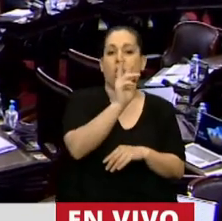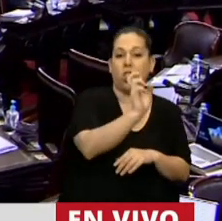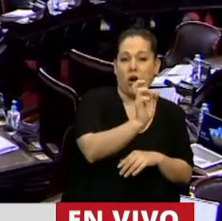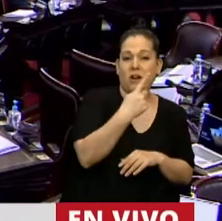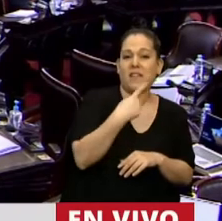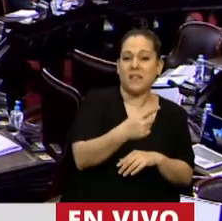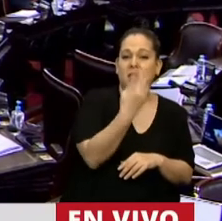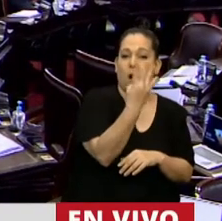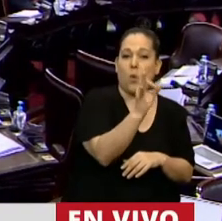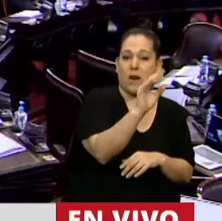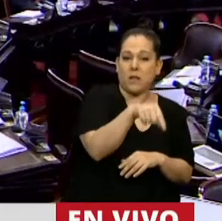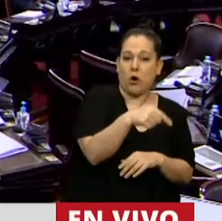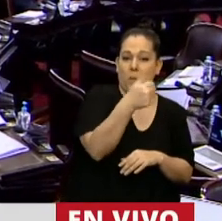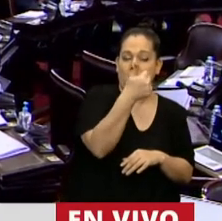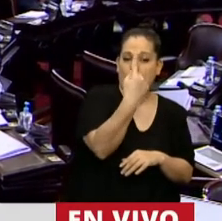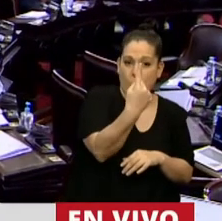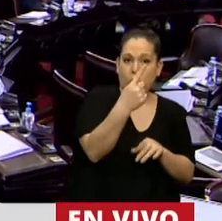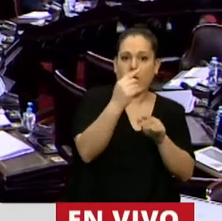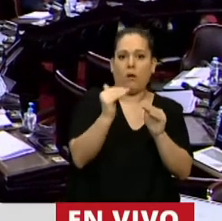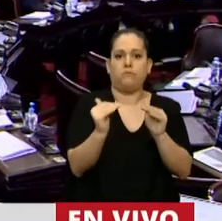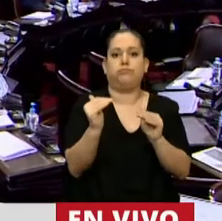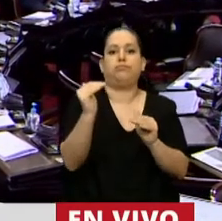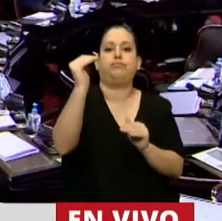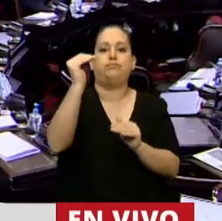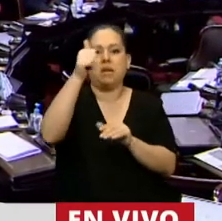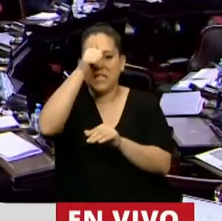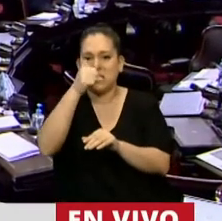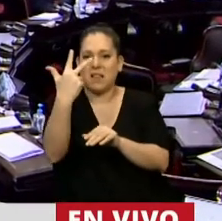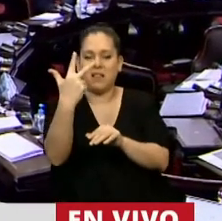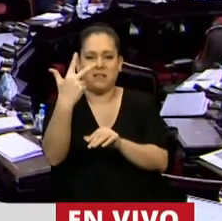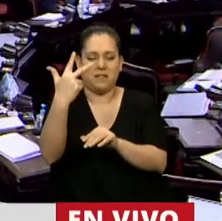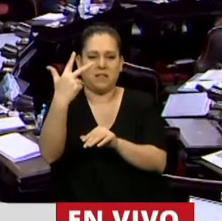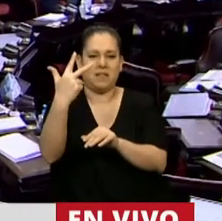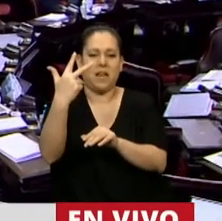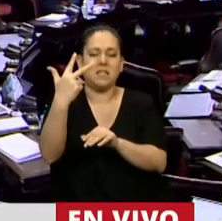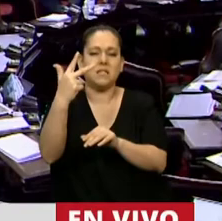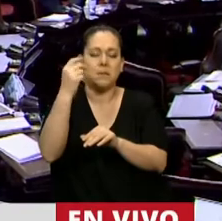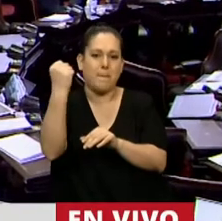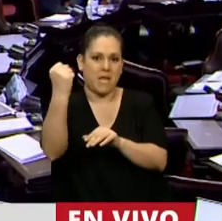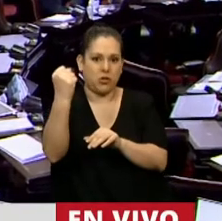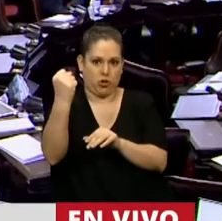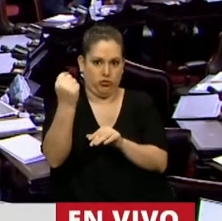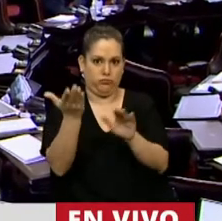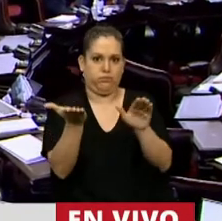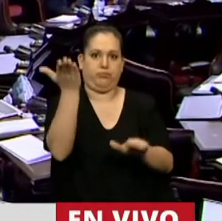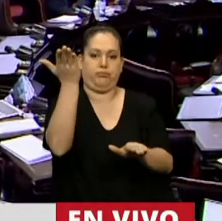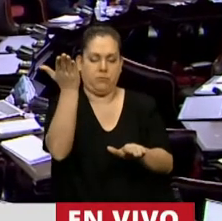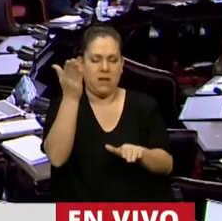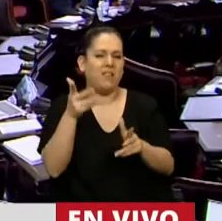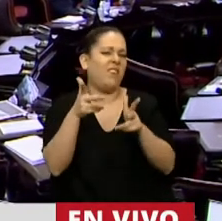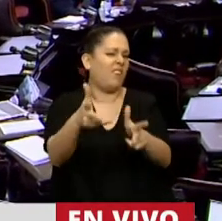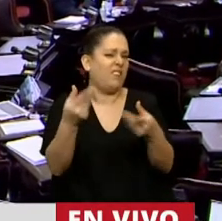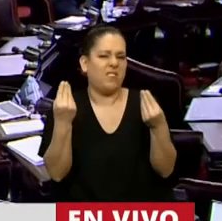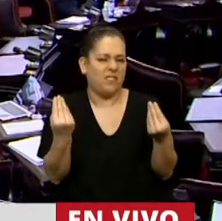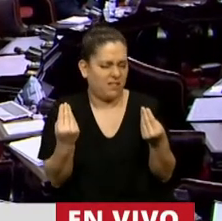a ser de 40,1 y nos fuimos a 63 pesos. Con esto lo que